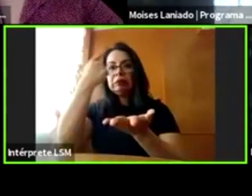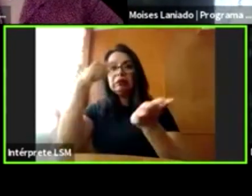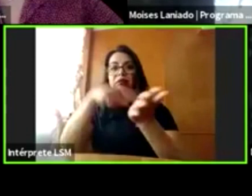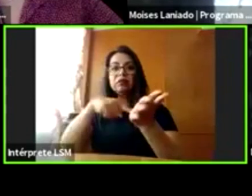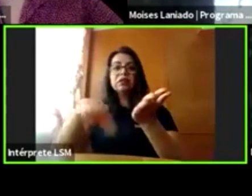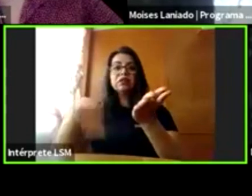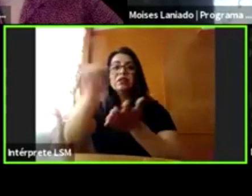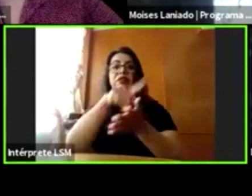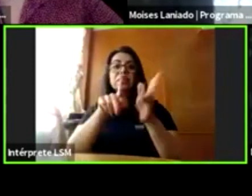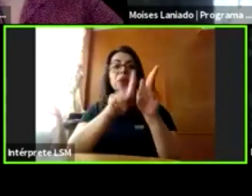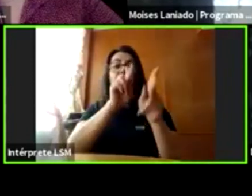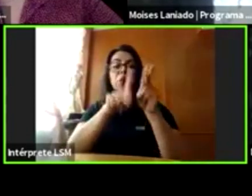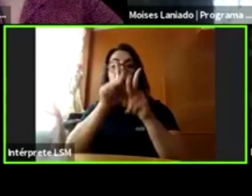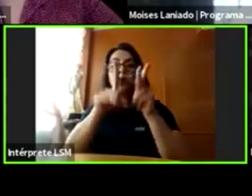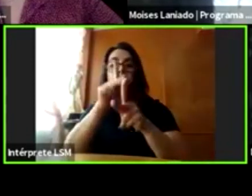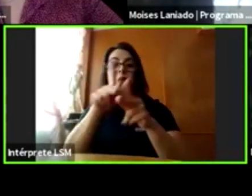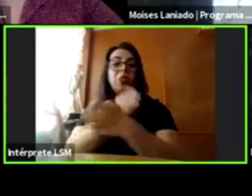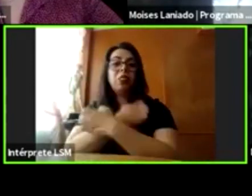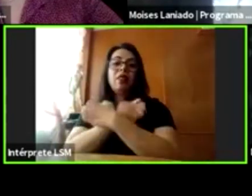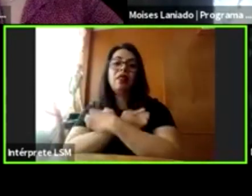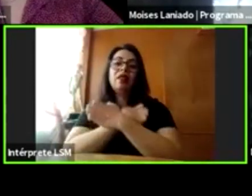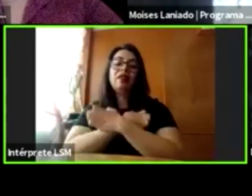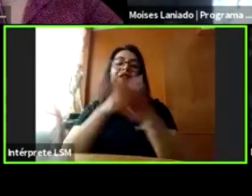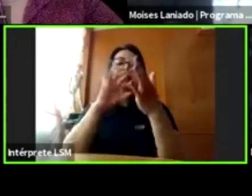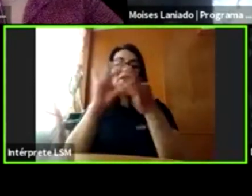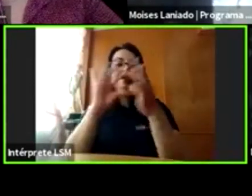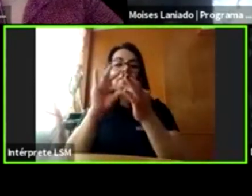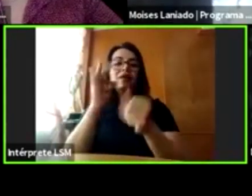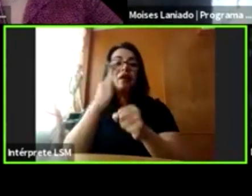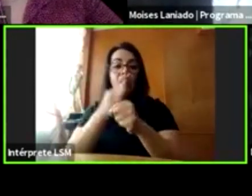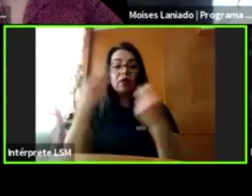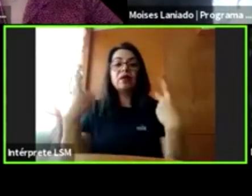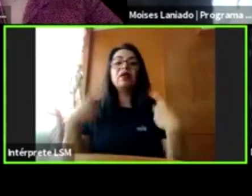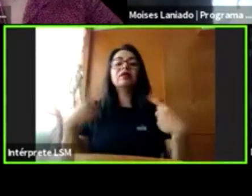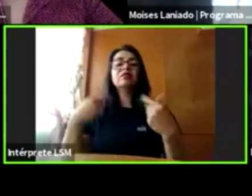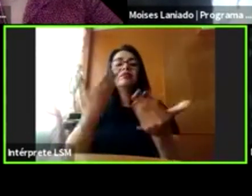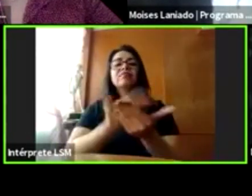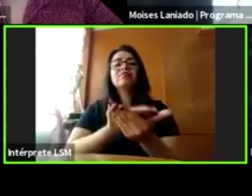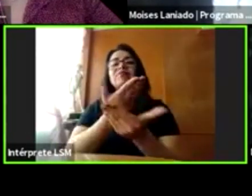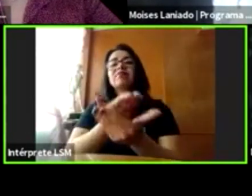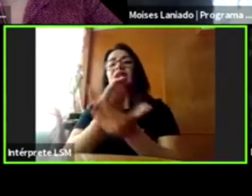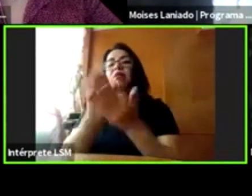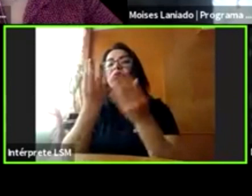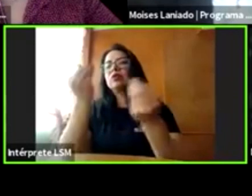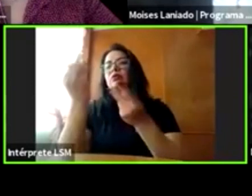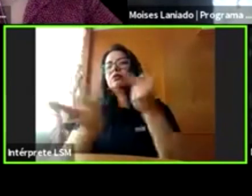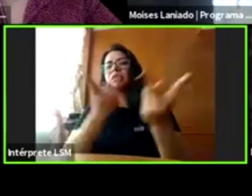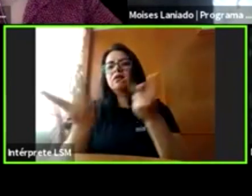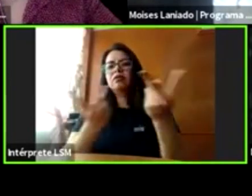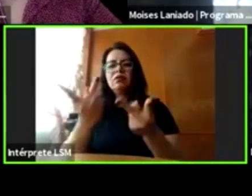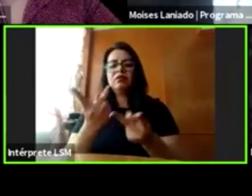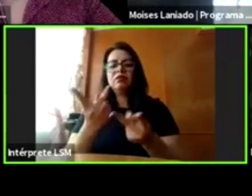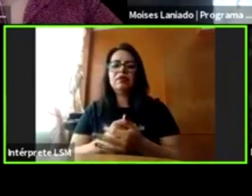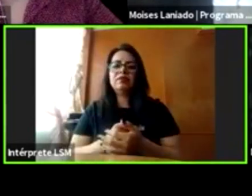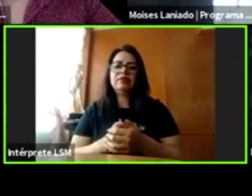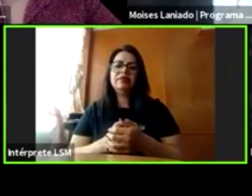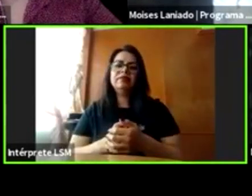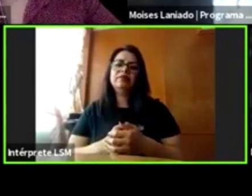didáctico, que es lo que la gente nos está pidiendo en este momento a través de muchísimas preguntas que nos están haciendo llegar.